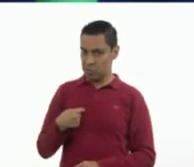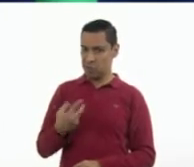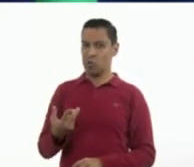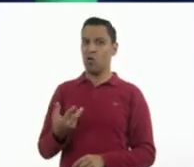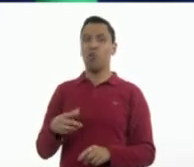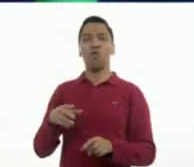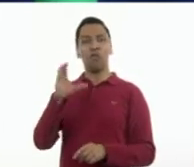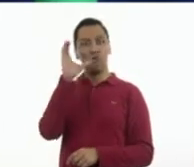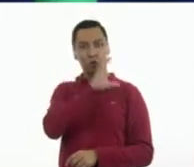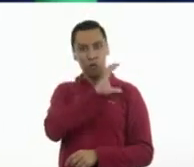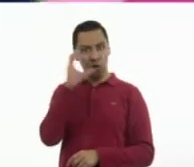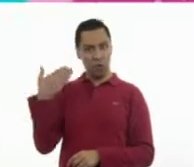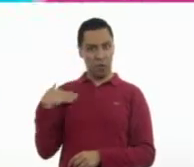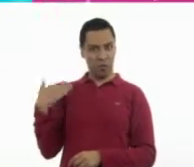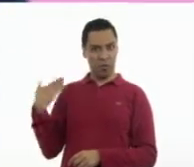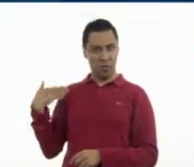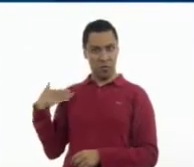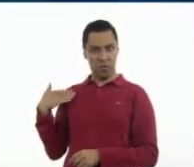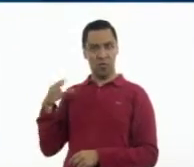de ese lugar.